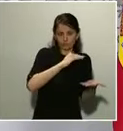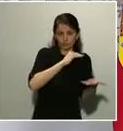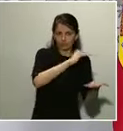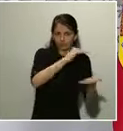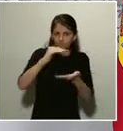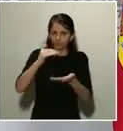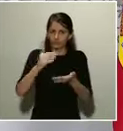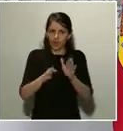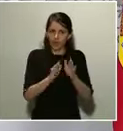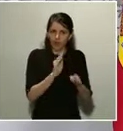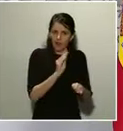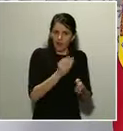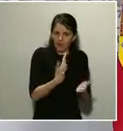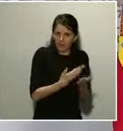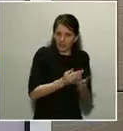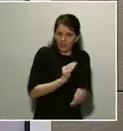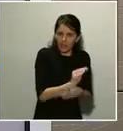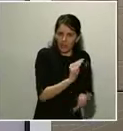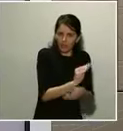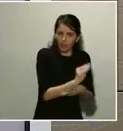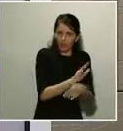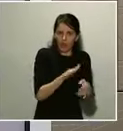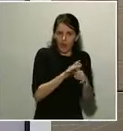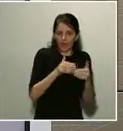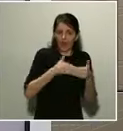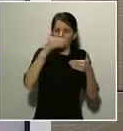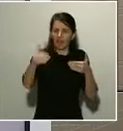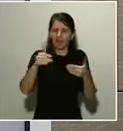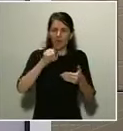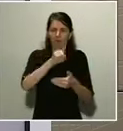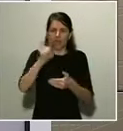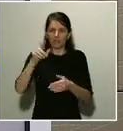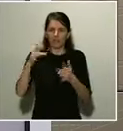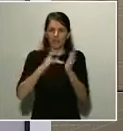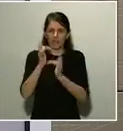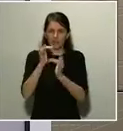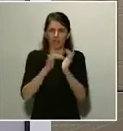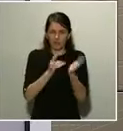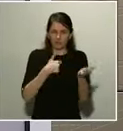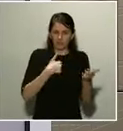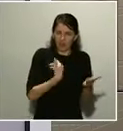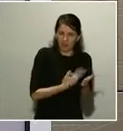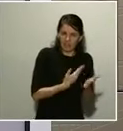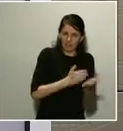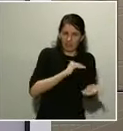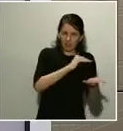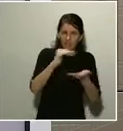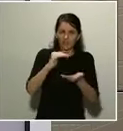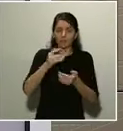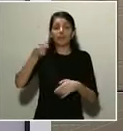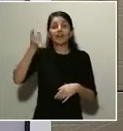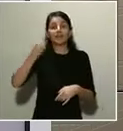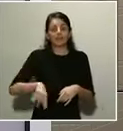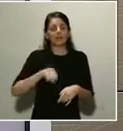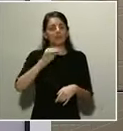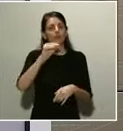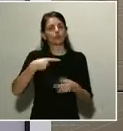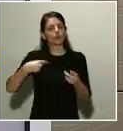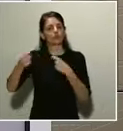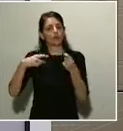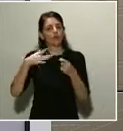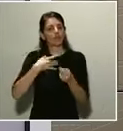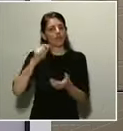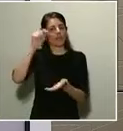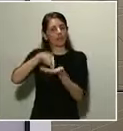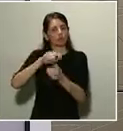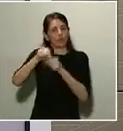hasta el 11 de abril. ¿Se puede llegar a convertir los supermercados en focos de infección? ¿Ha pensado el Gobierno en endurecer alguna medida como cerrar un alto